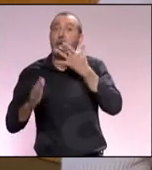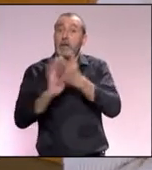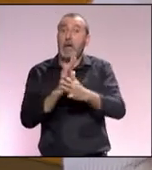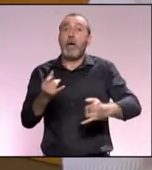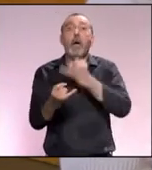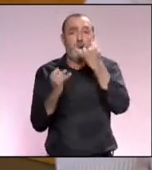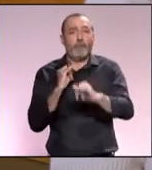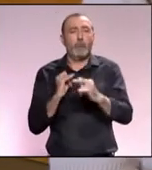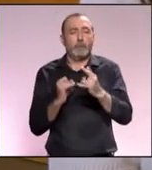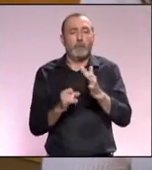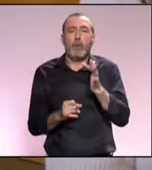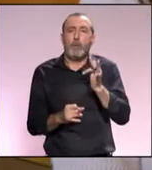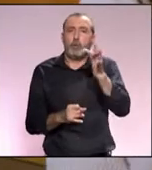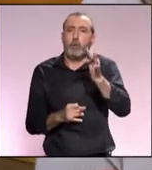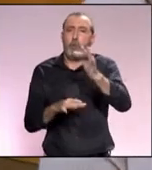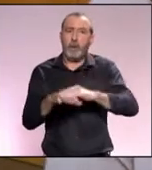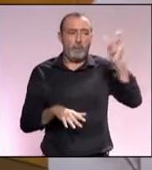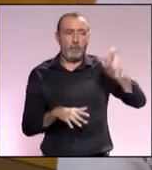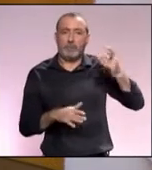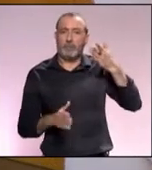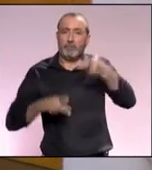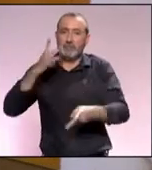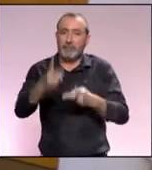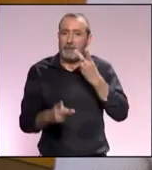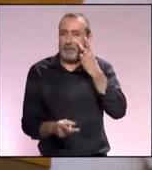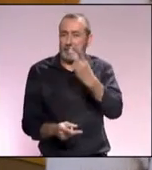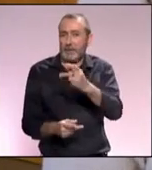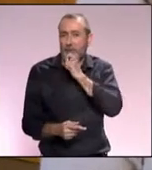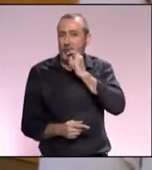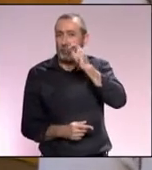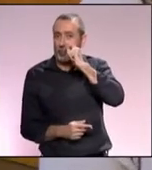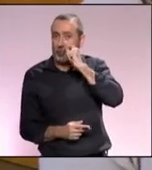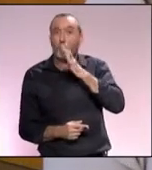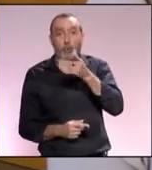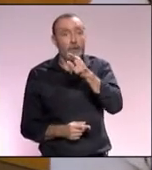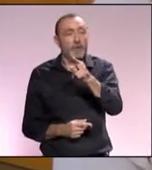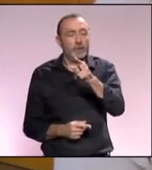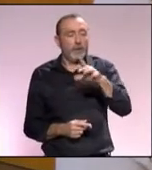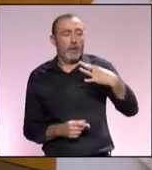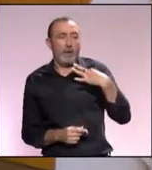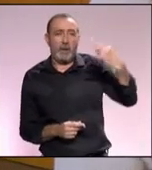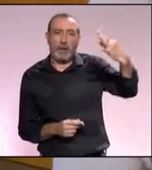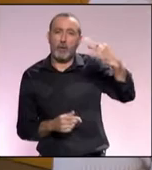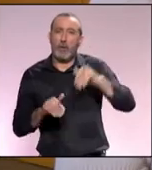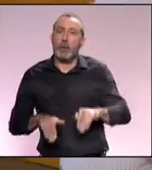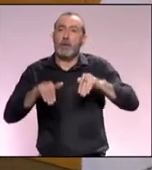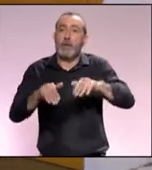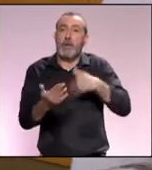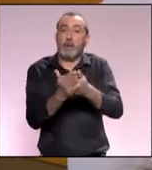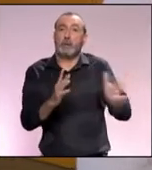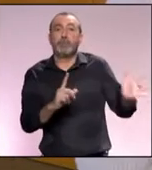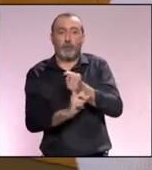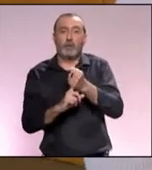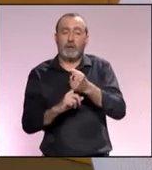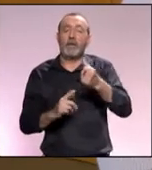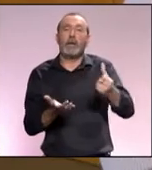eso al final es un plus para las personas que nos visitan. Y eso yo creo que ha jugado muy a favor de nuestra candidatura hasta el punto